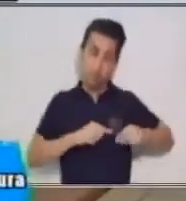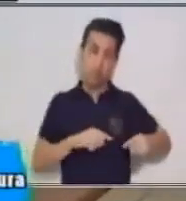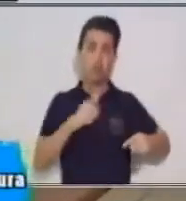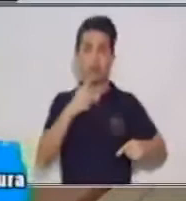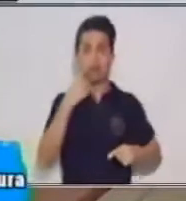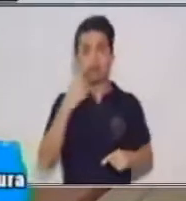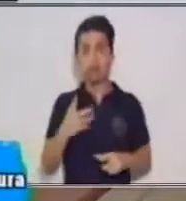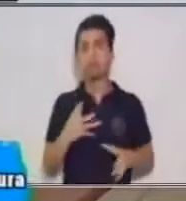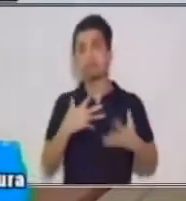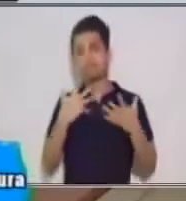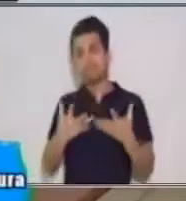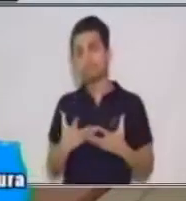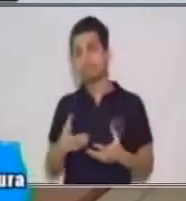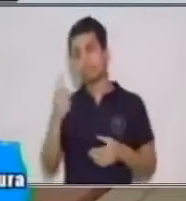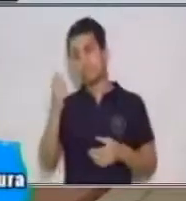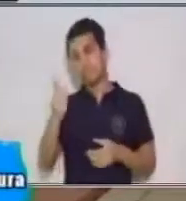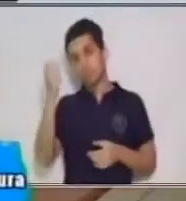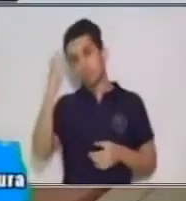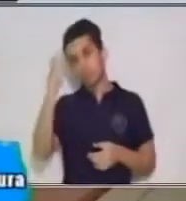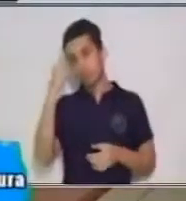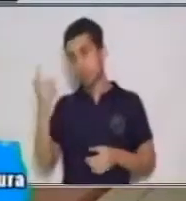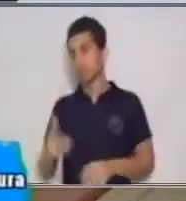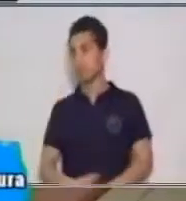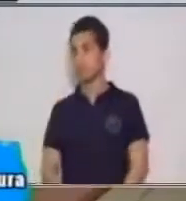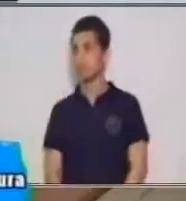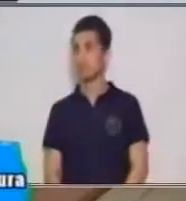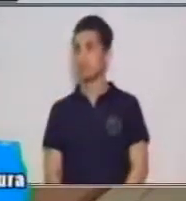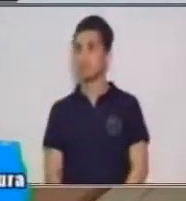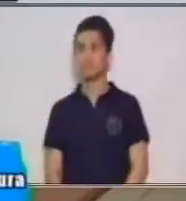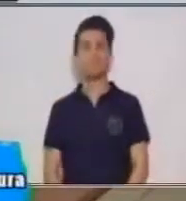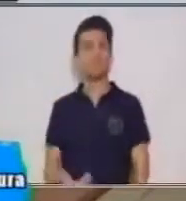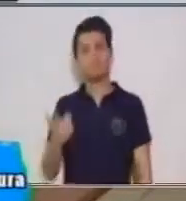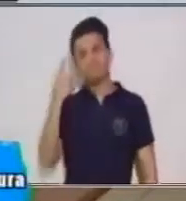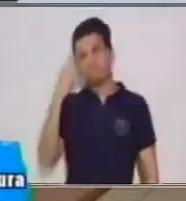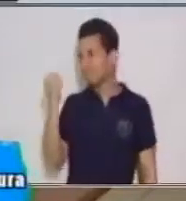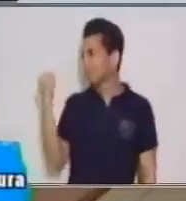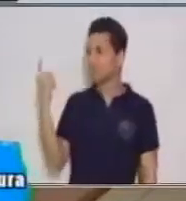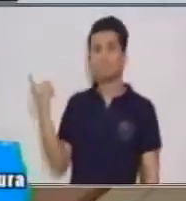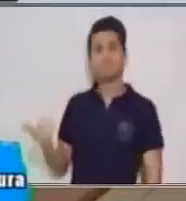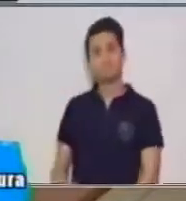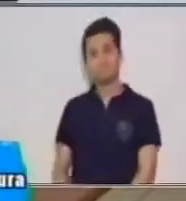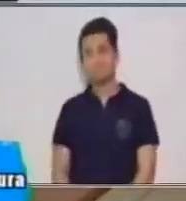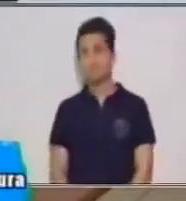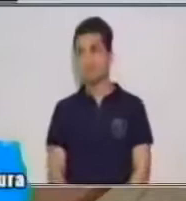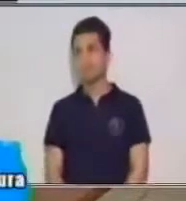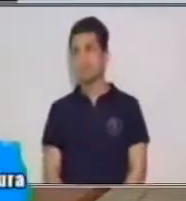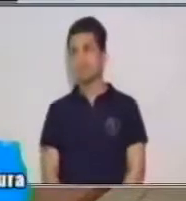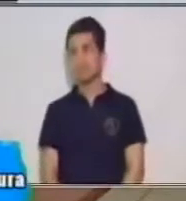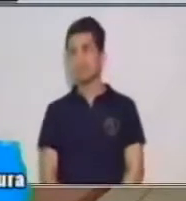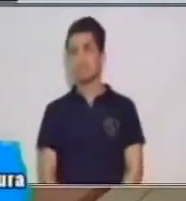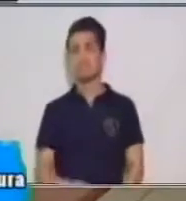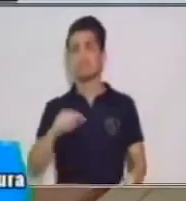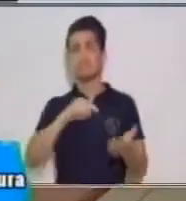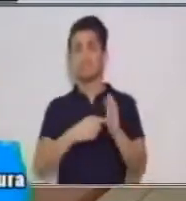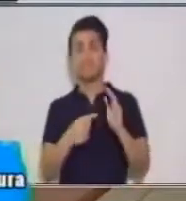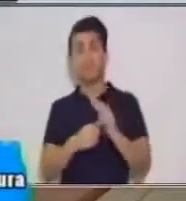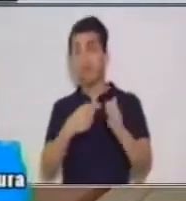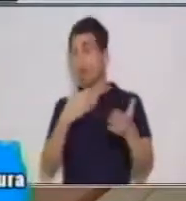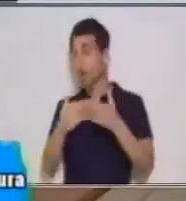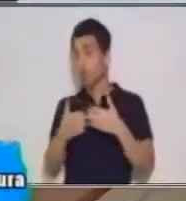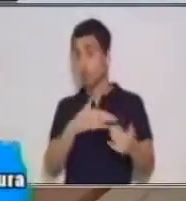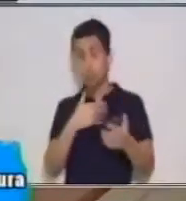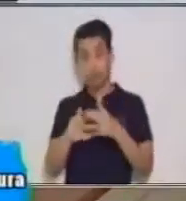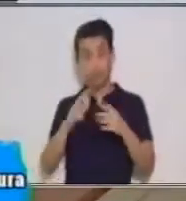inteligencia al buen pensador. ¿Qué comprendemos con esta lectura? Significa que no importa la